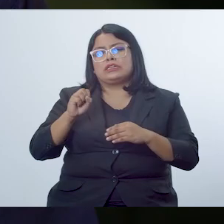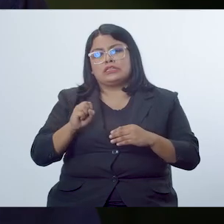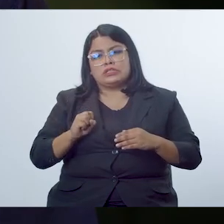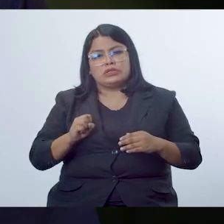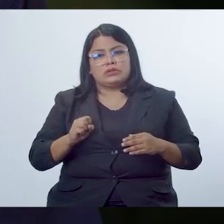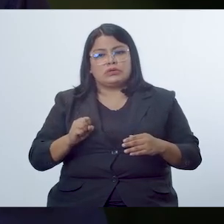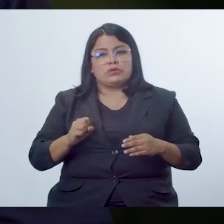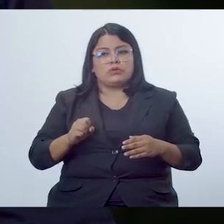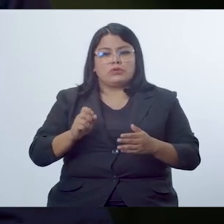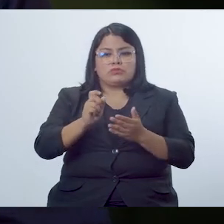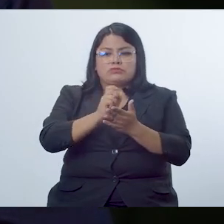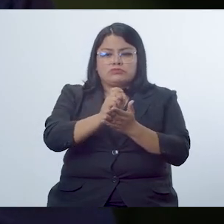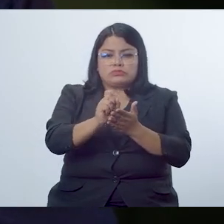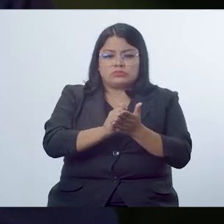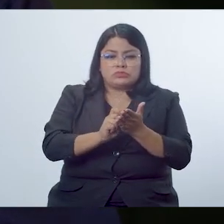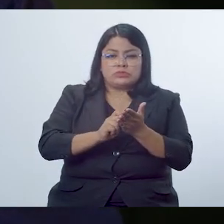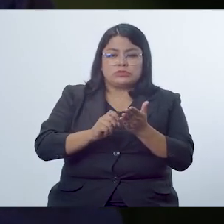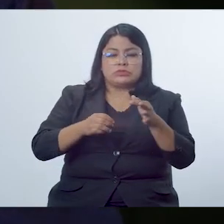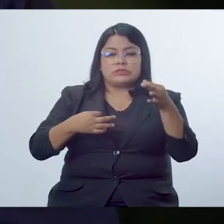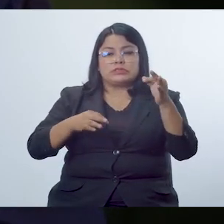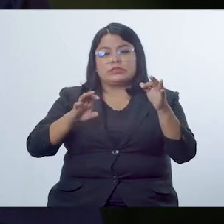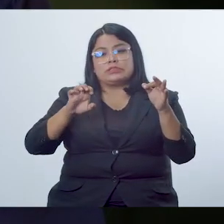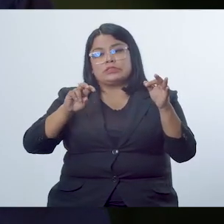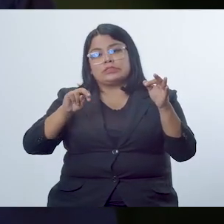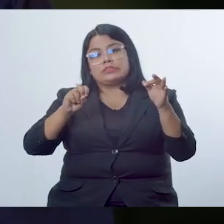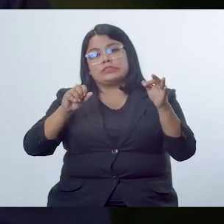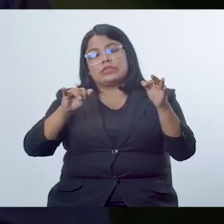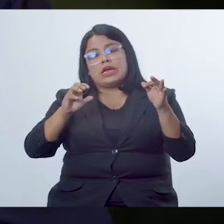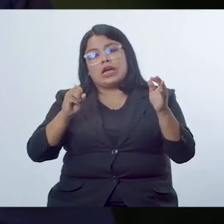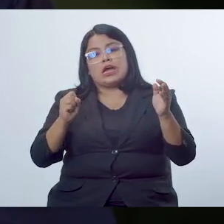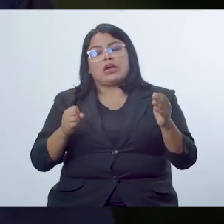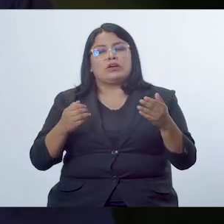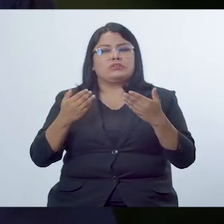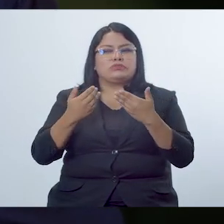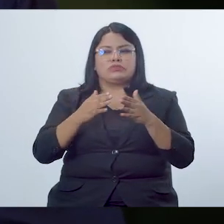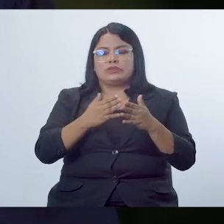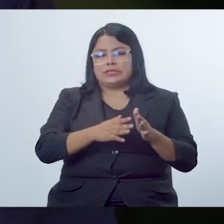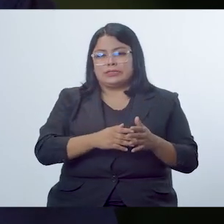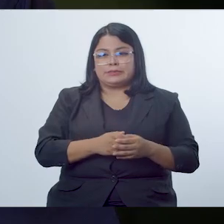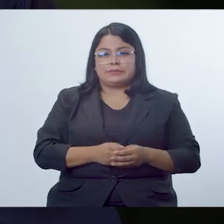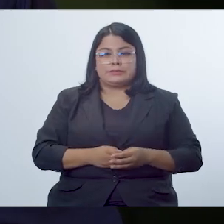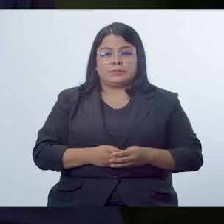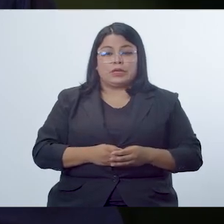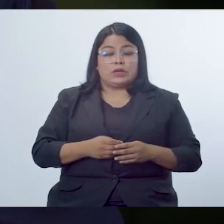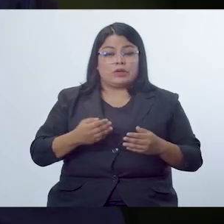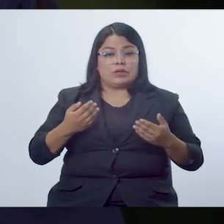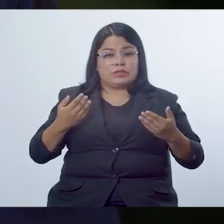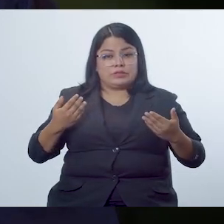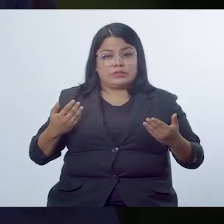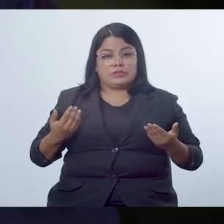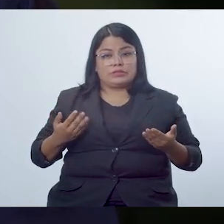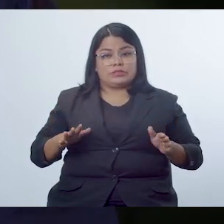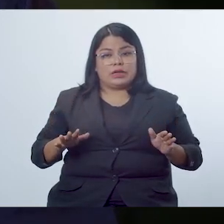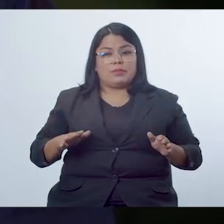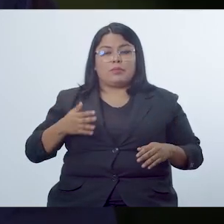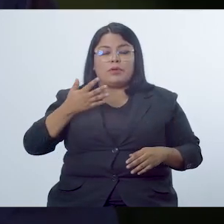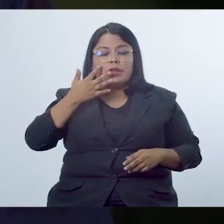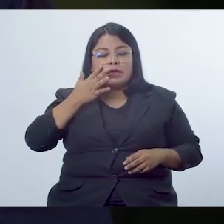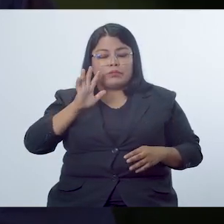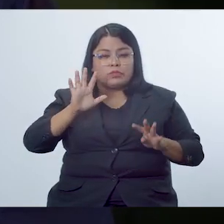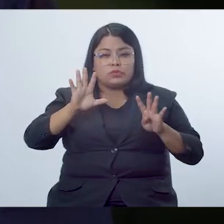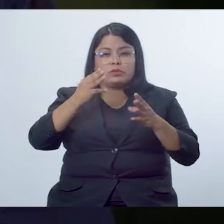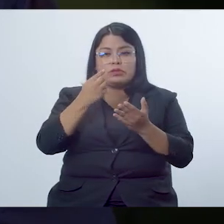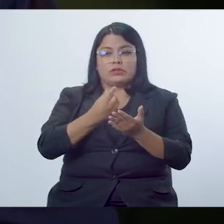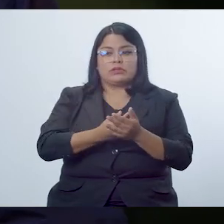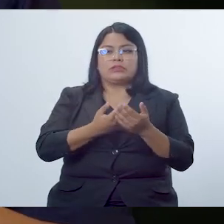dramatizaciones escrituras de ensayo escrituras de textos argumentativos en un grado que cuando vaya a